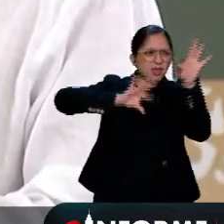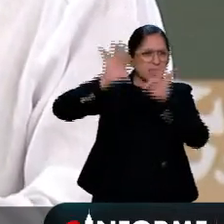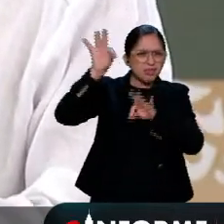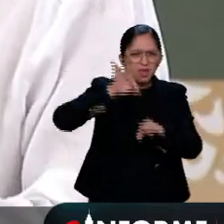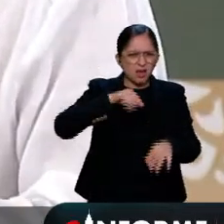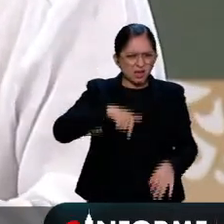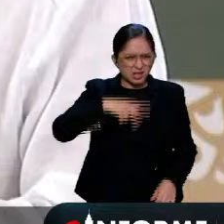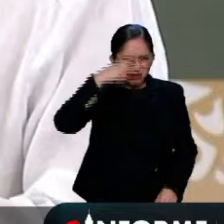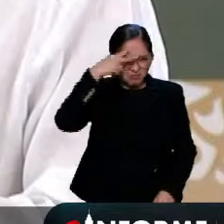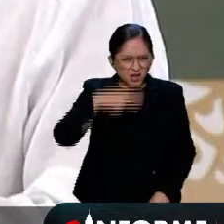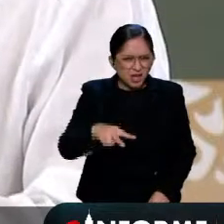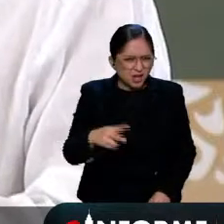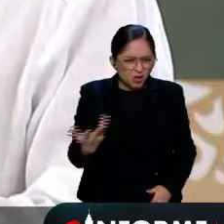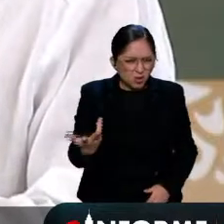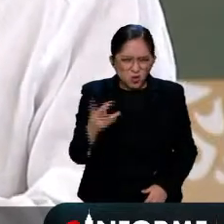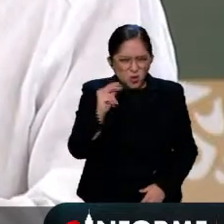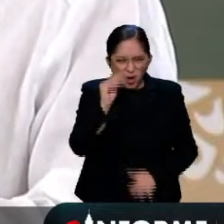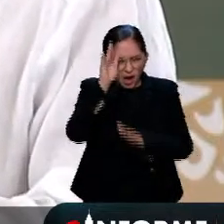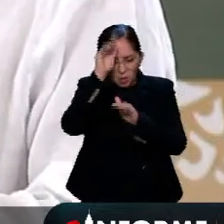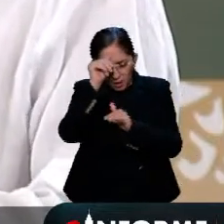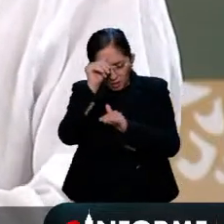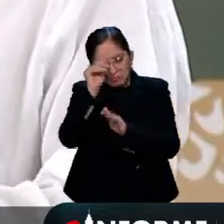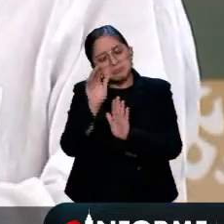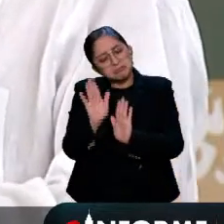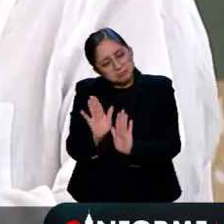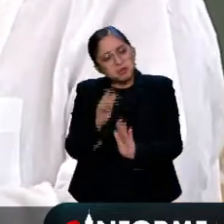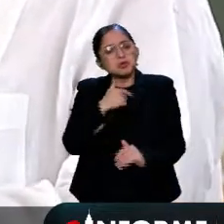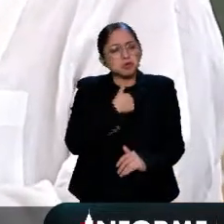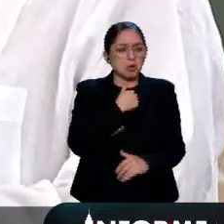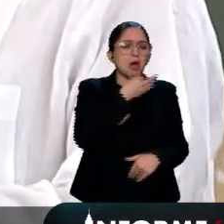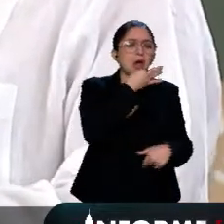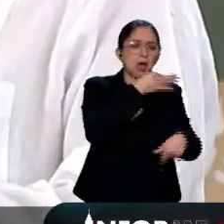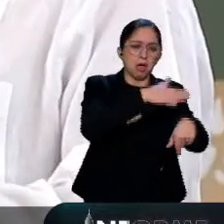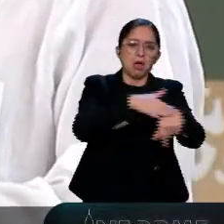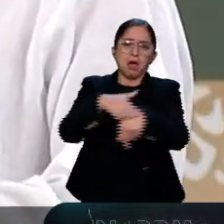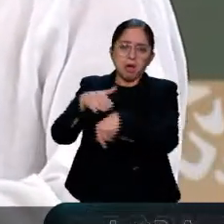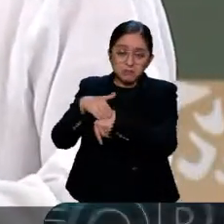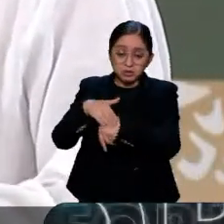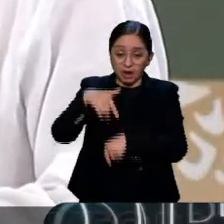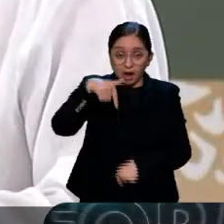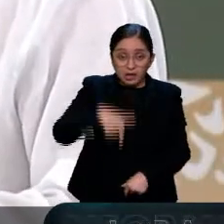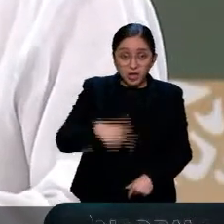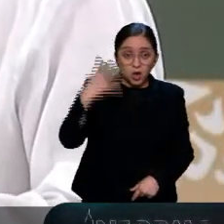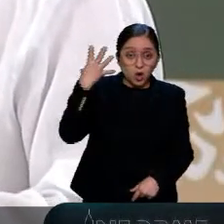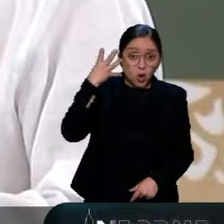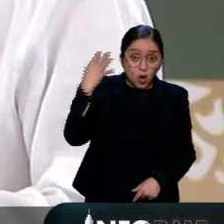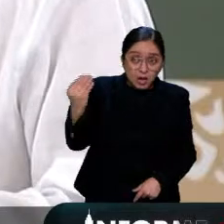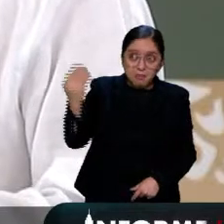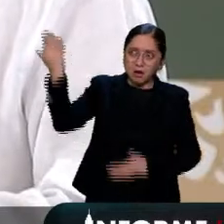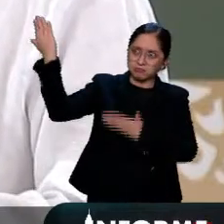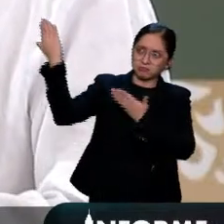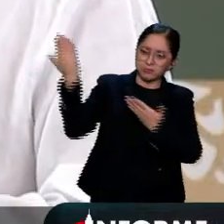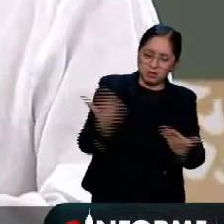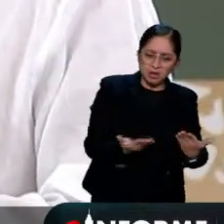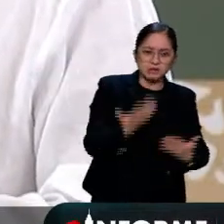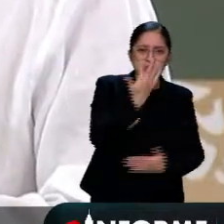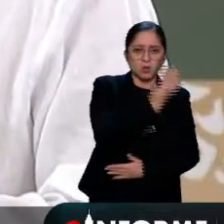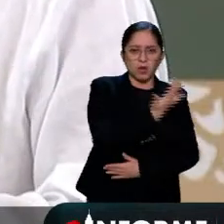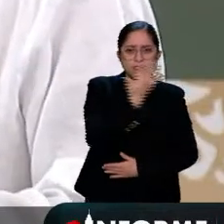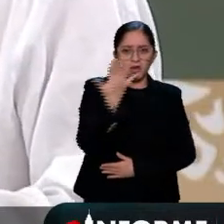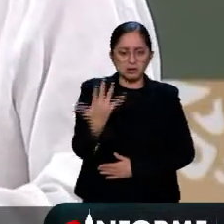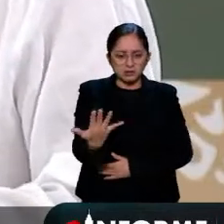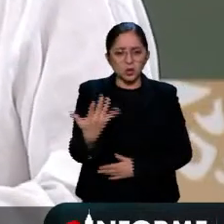van a estar trabajando 55 especialistas del pueblo